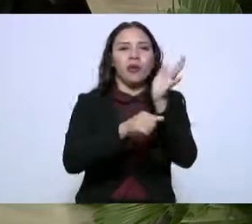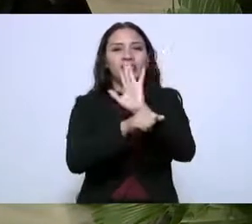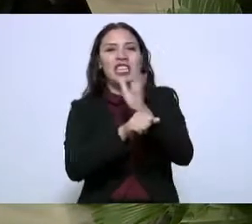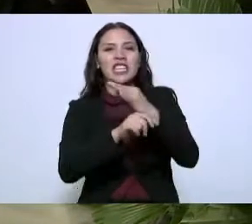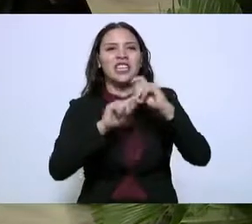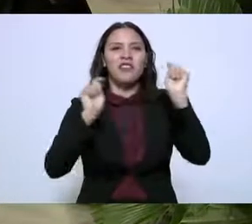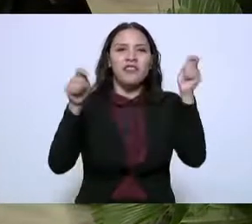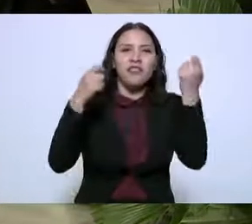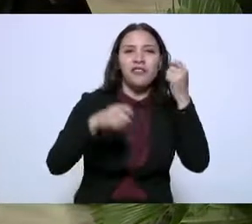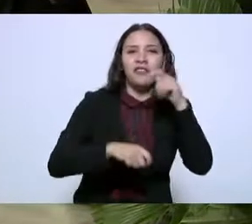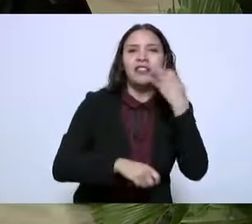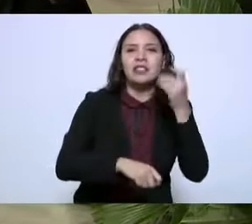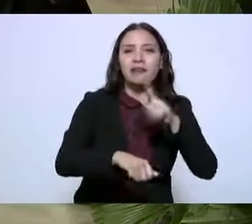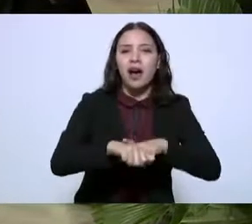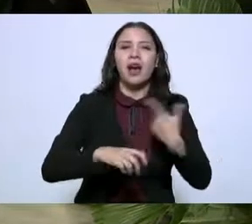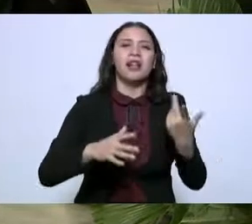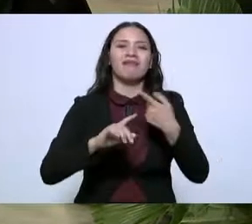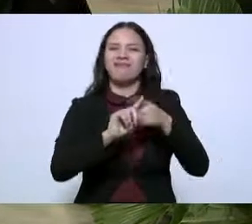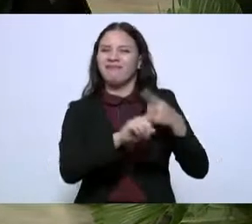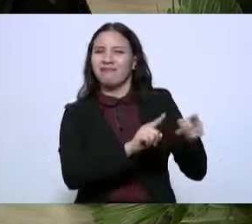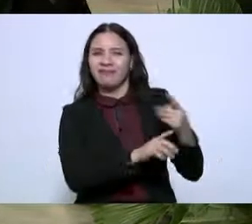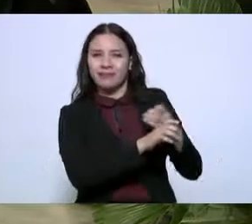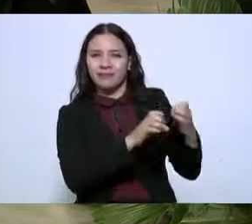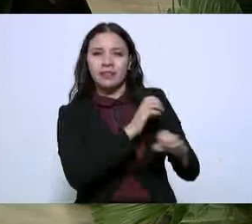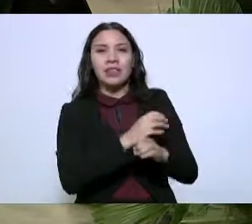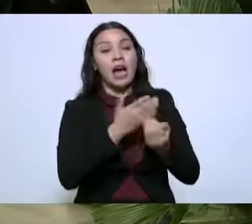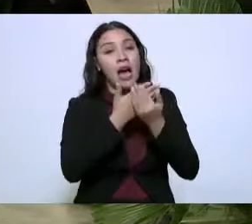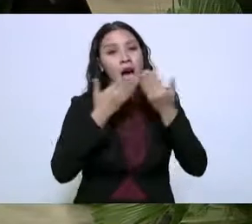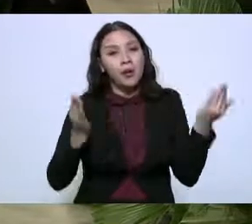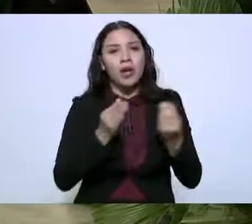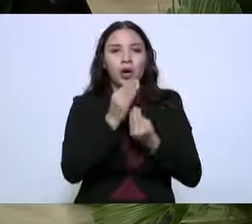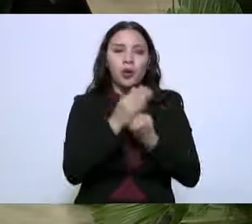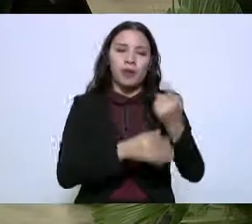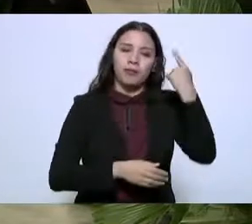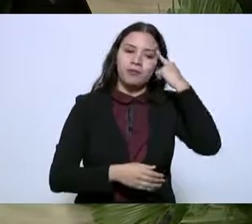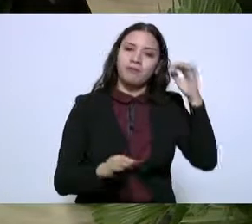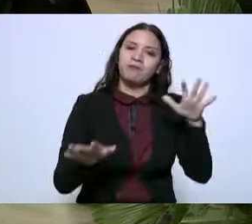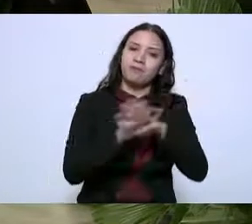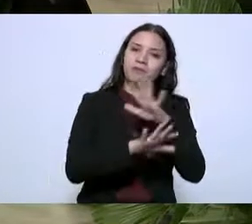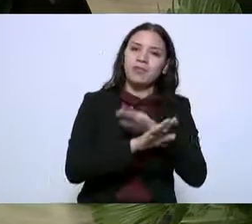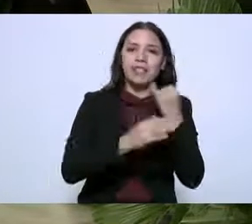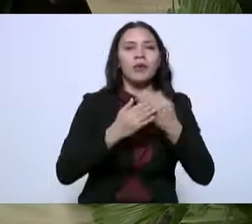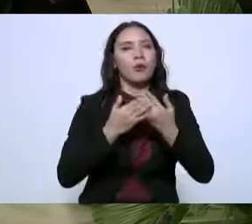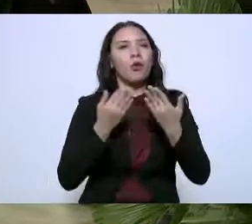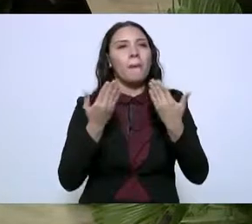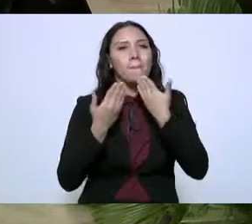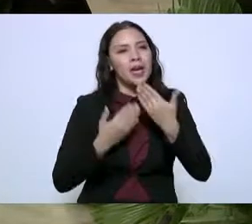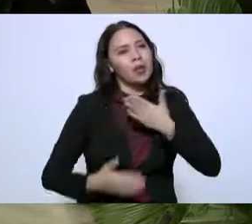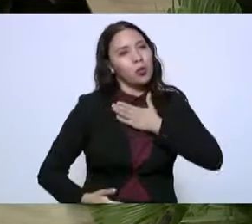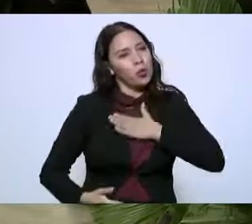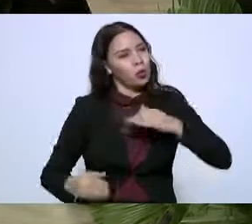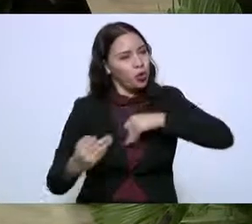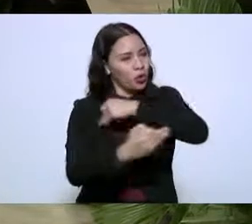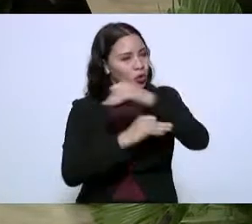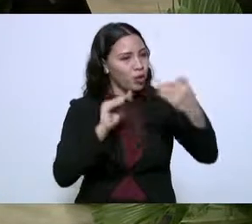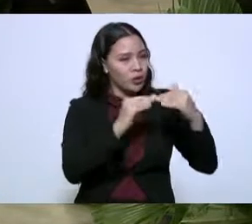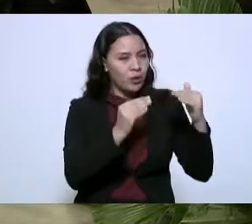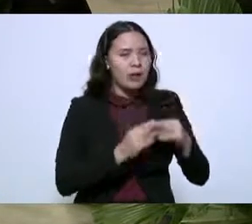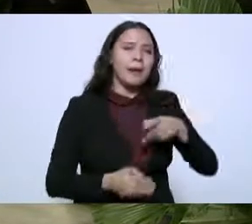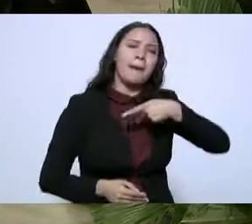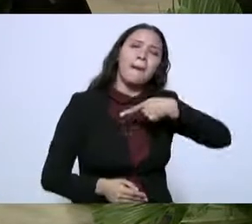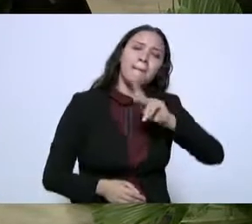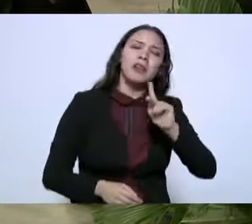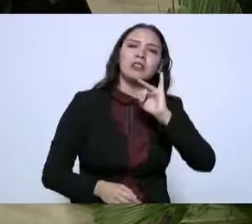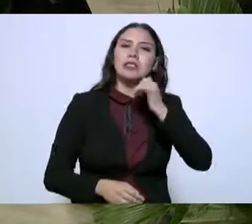festivales etcétera ahora tienen nuevos mecanismos transparentes y justos pero sí